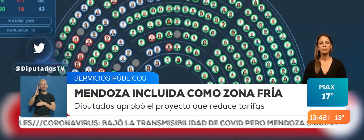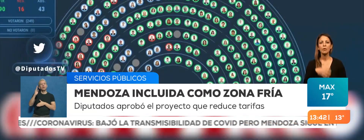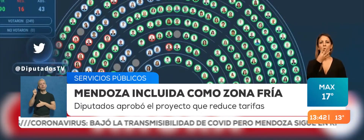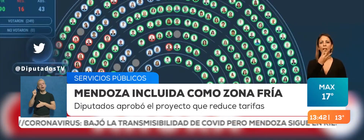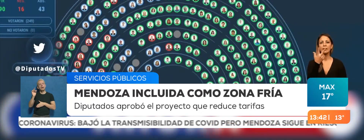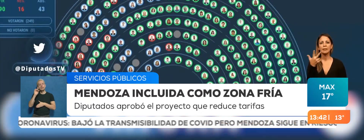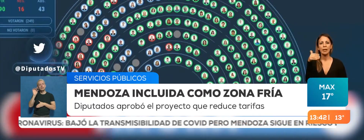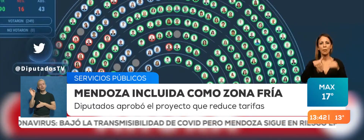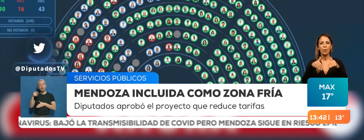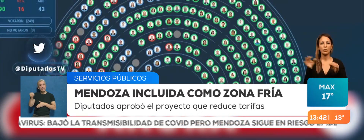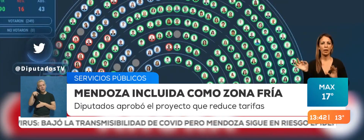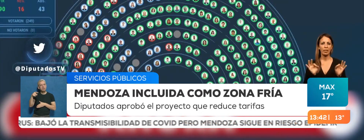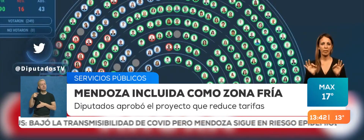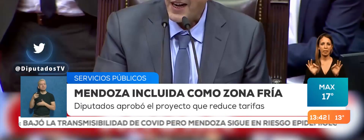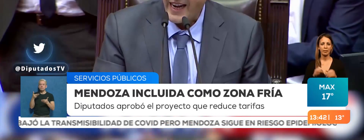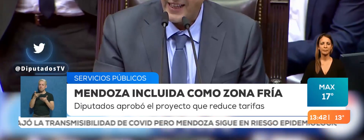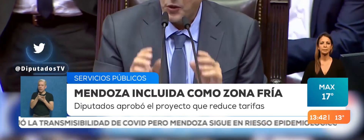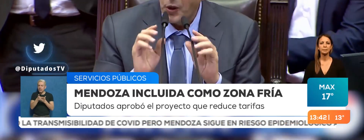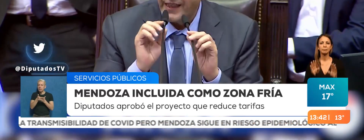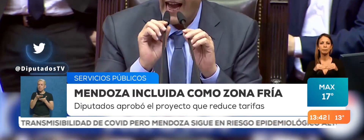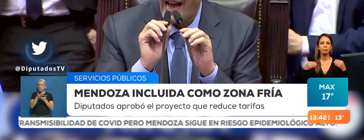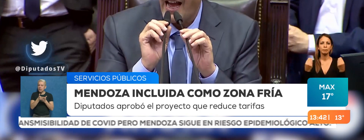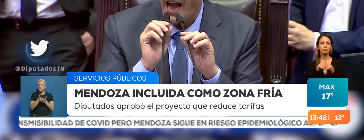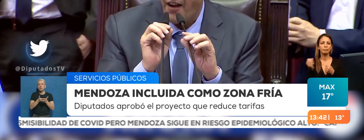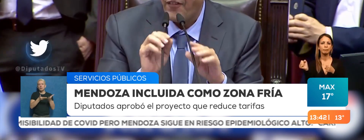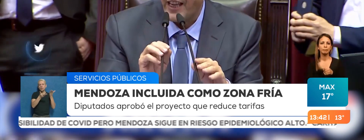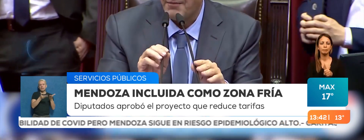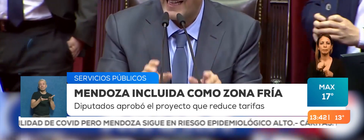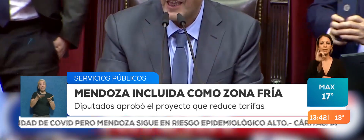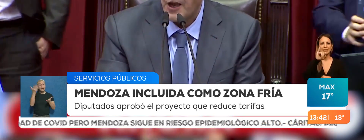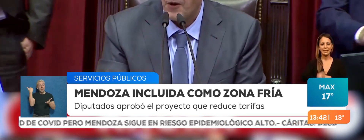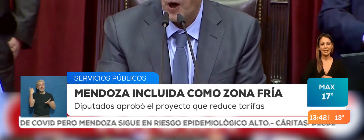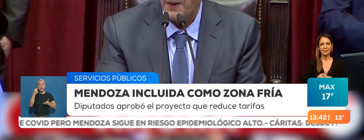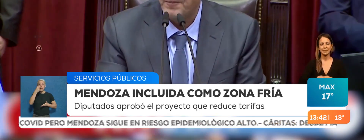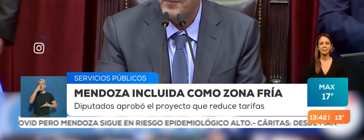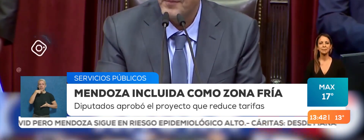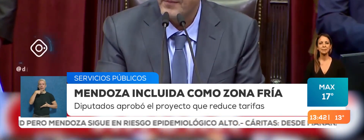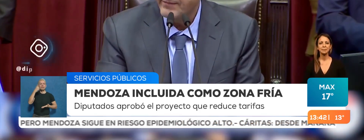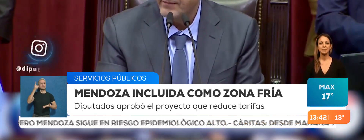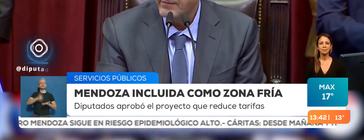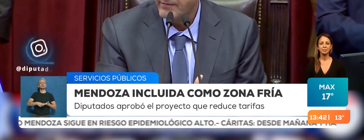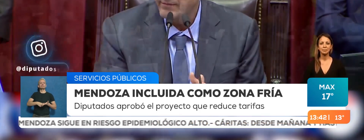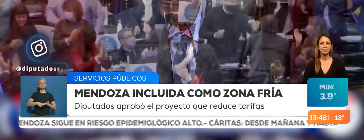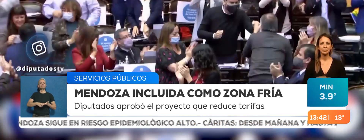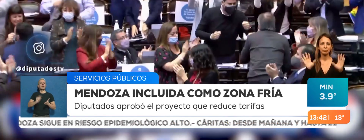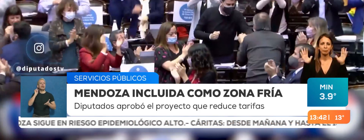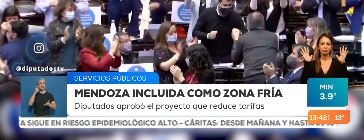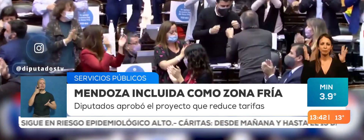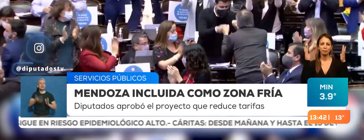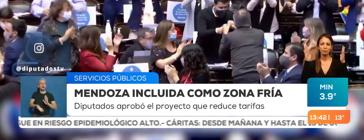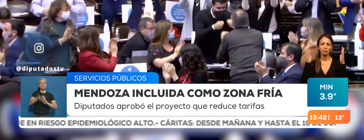insistían, hicieron presentaciones ante la justicia cuando la gestión anterior de Mauricio Macri decidió aumentar de manera considerable